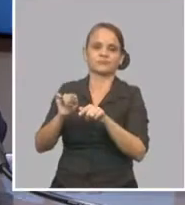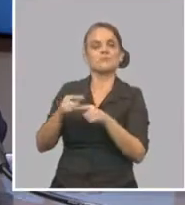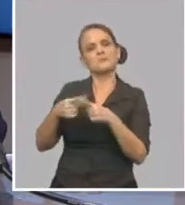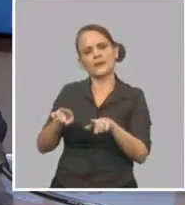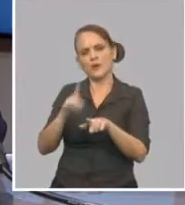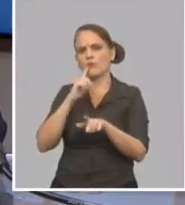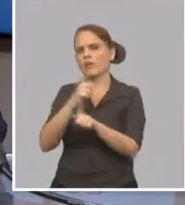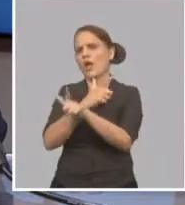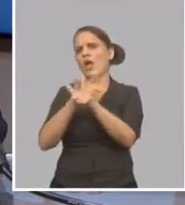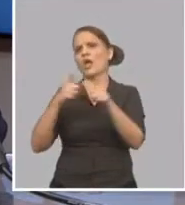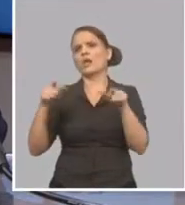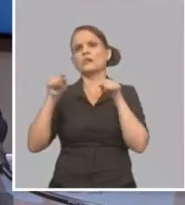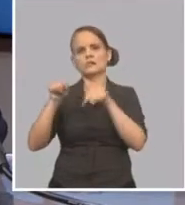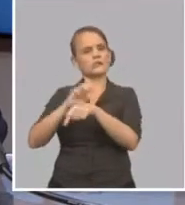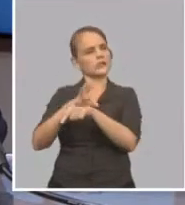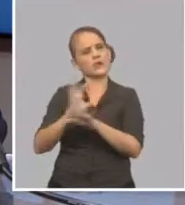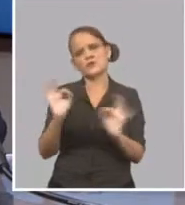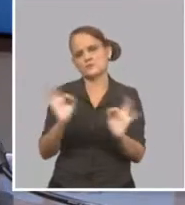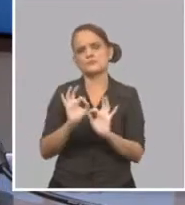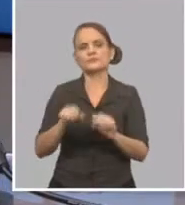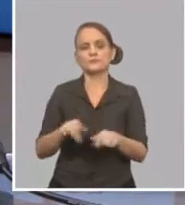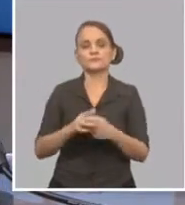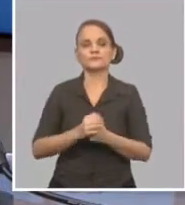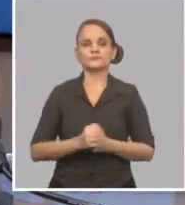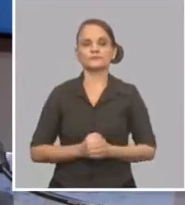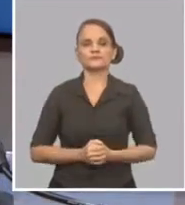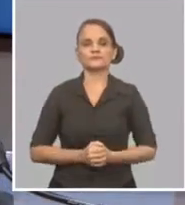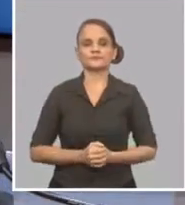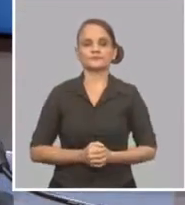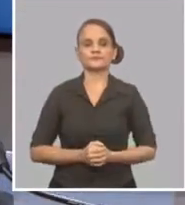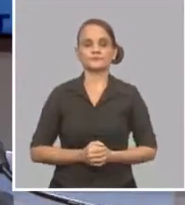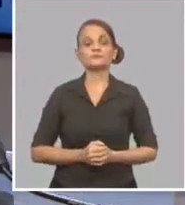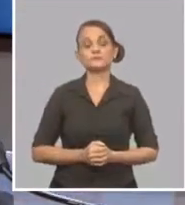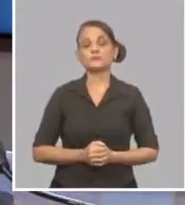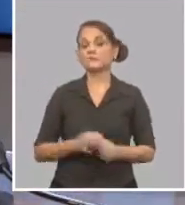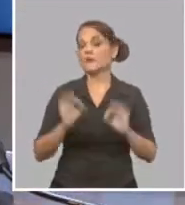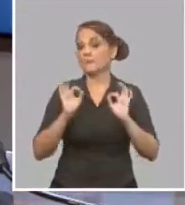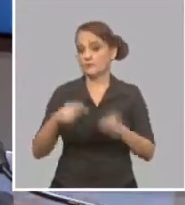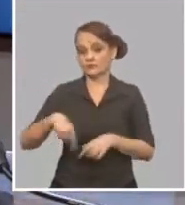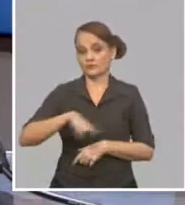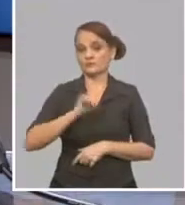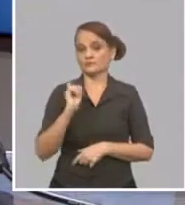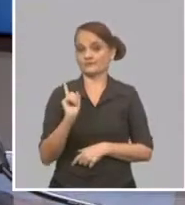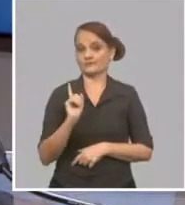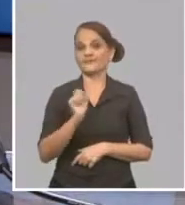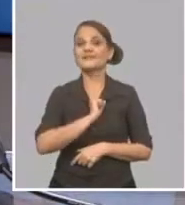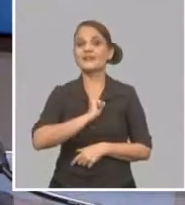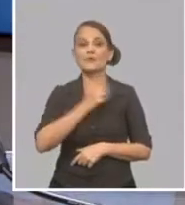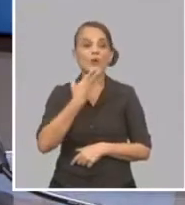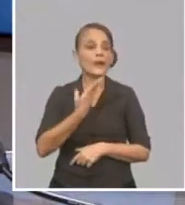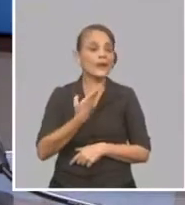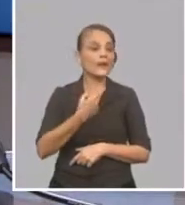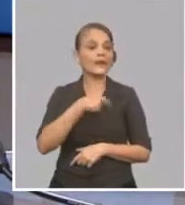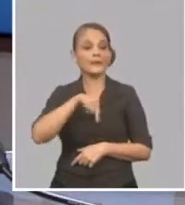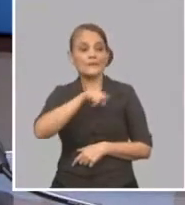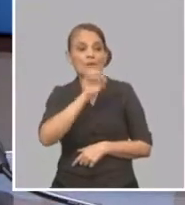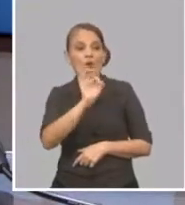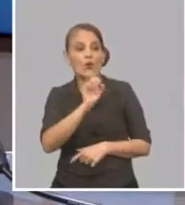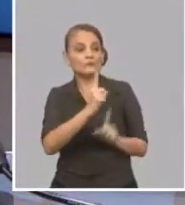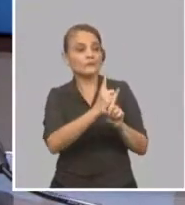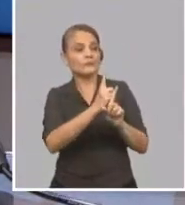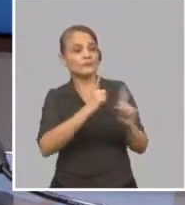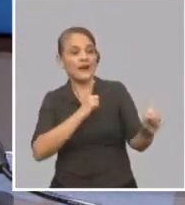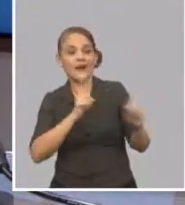con mayores consecuencias de las que podía haber tenido. Por lo tanto, también promovemos que no solo guarden distancia en esta